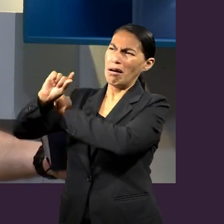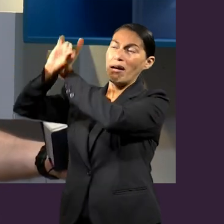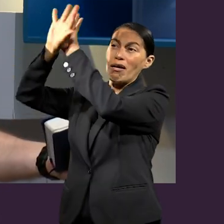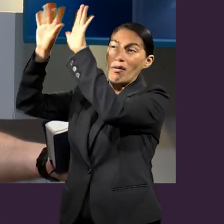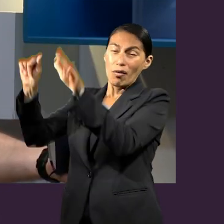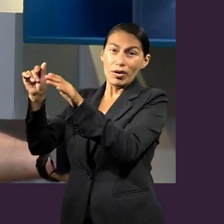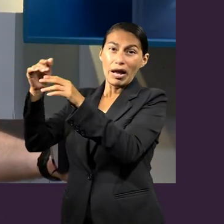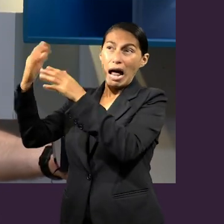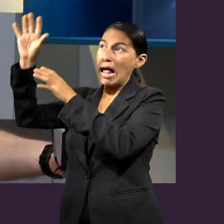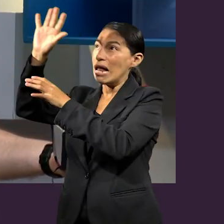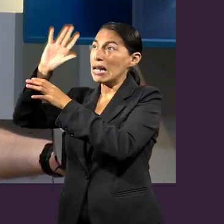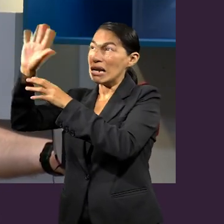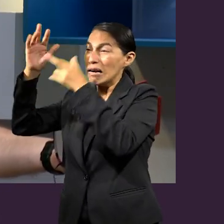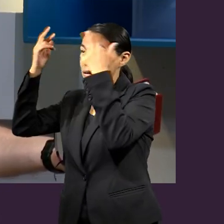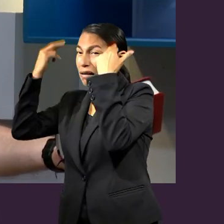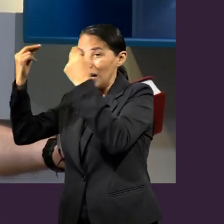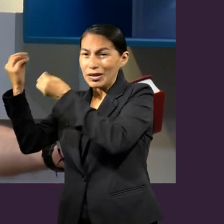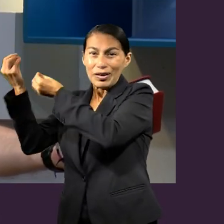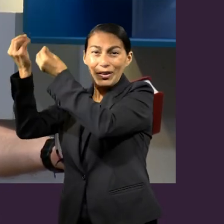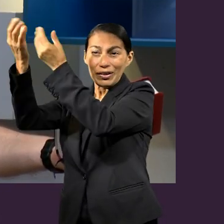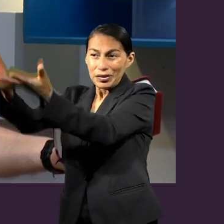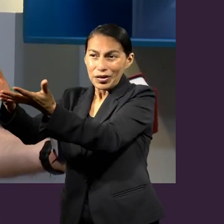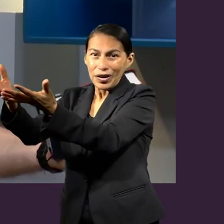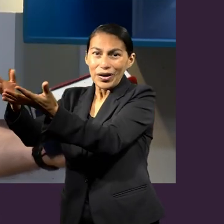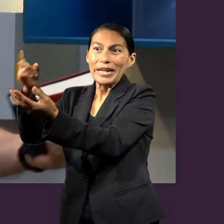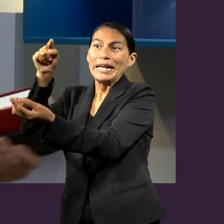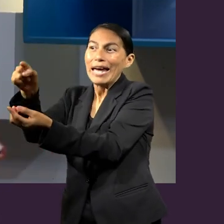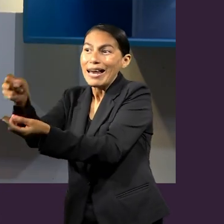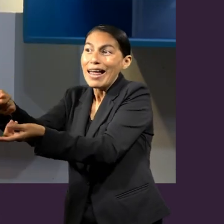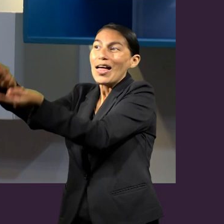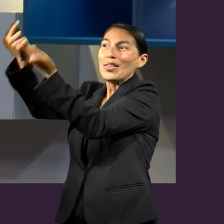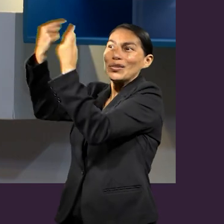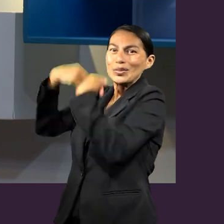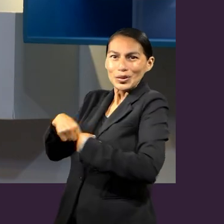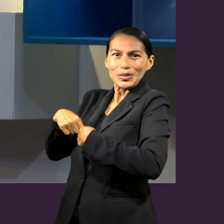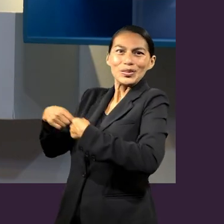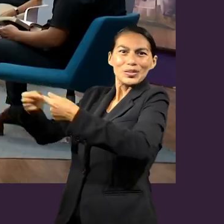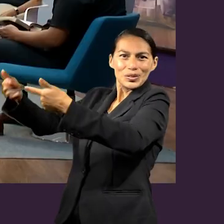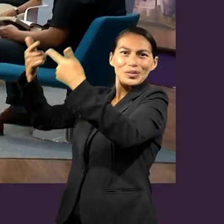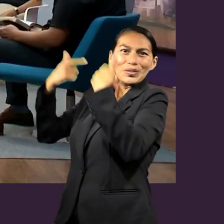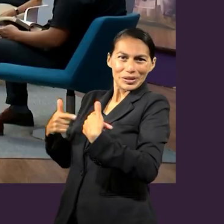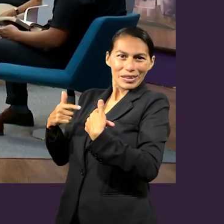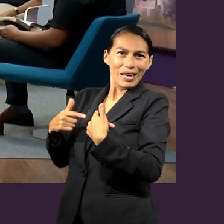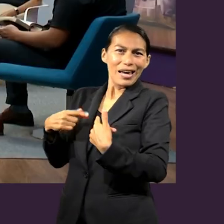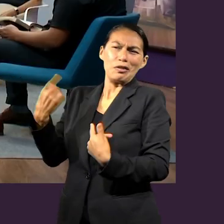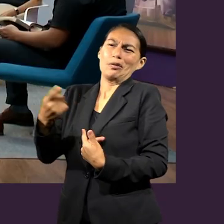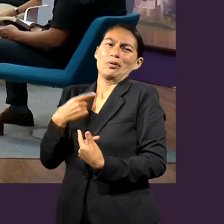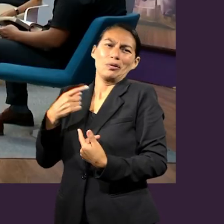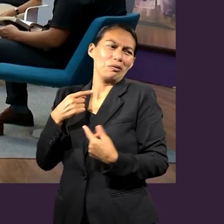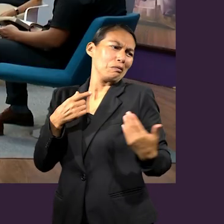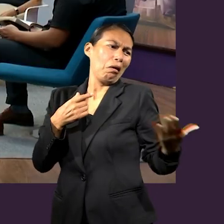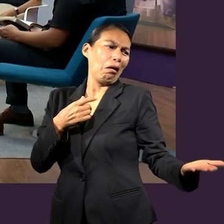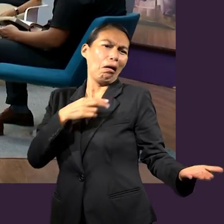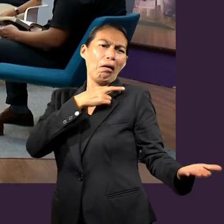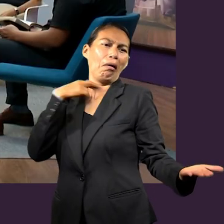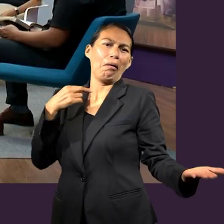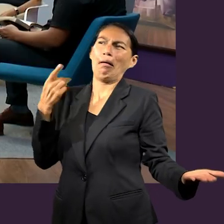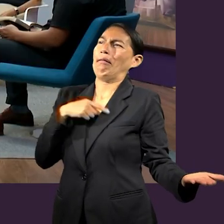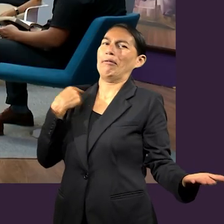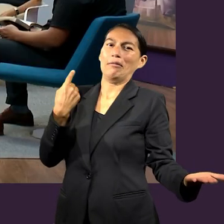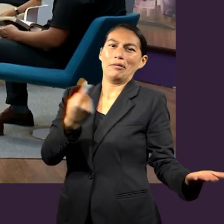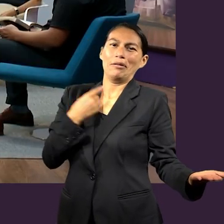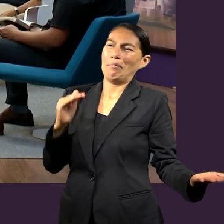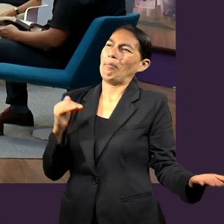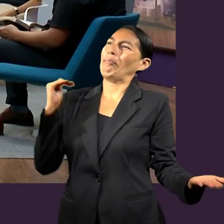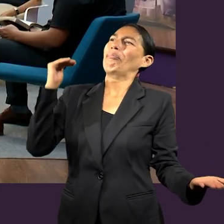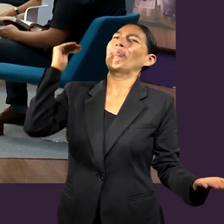no nos ha compartido y que a través de la oración nosotros podemos apropiarnos de cosas más abundantes que un ciudadano